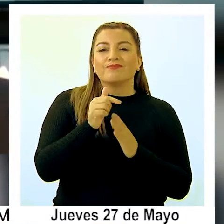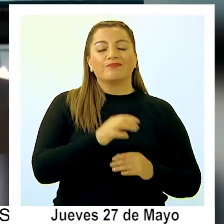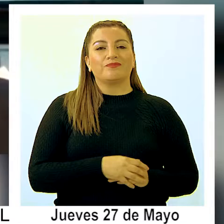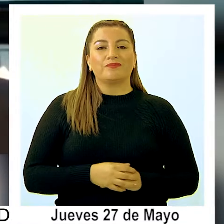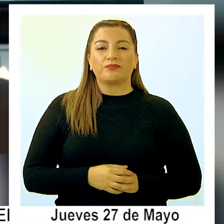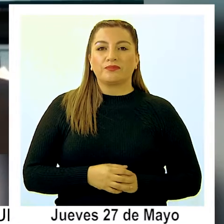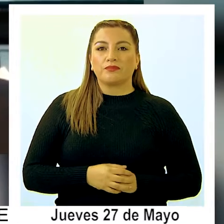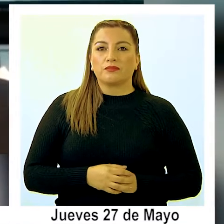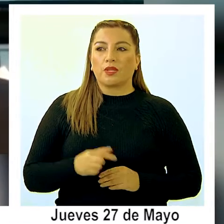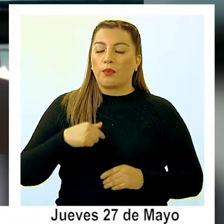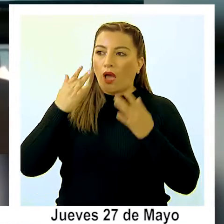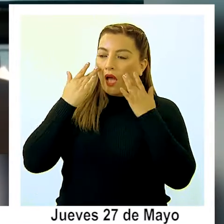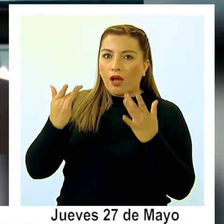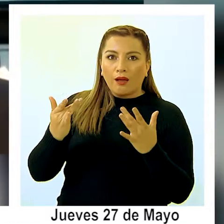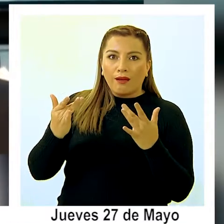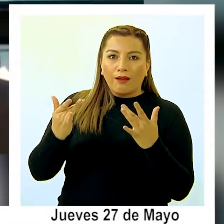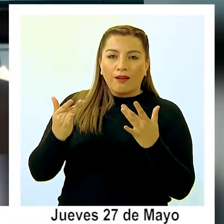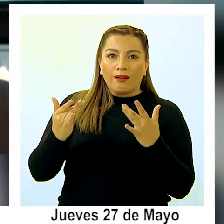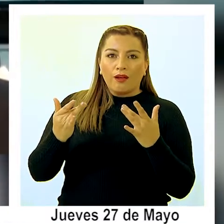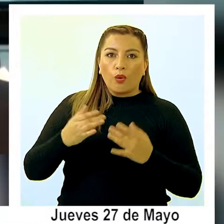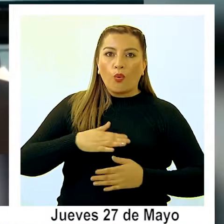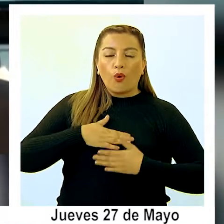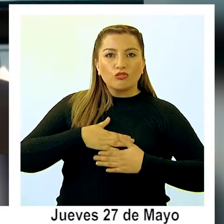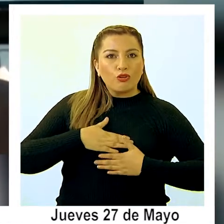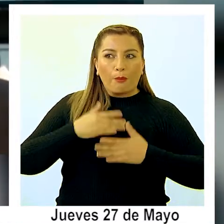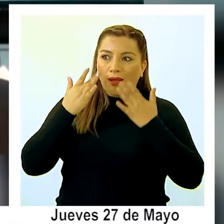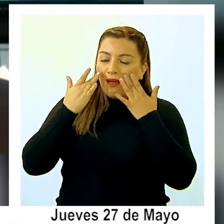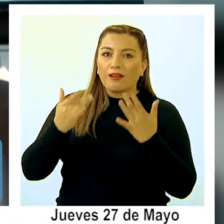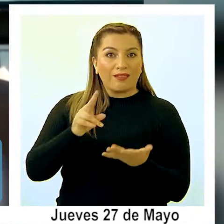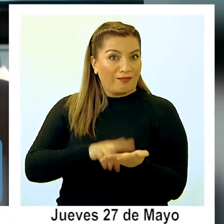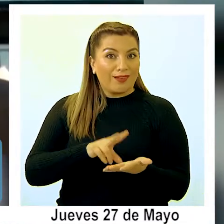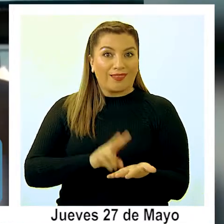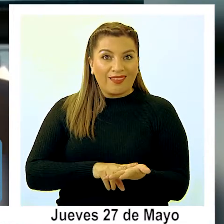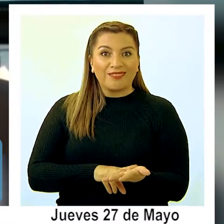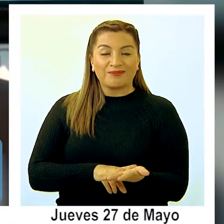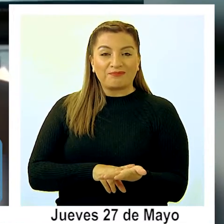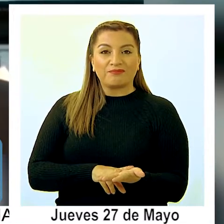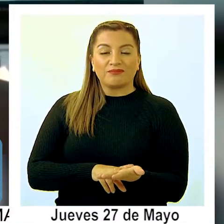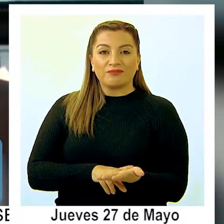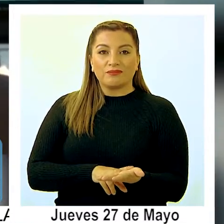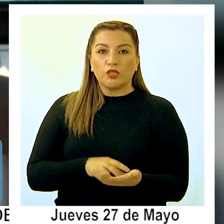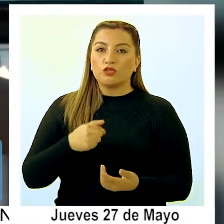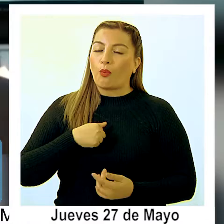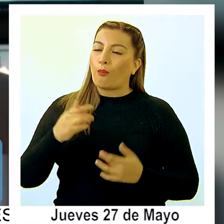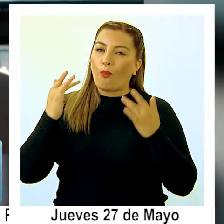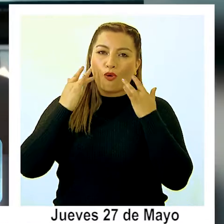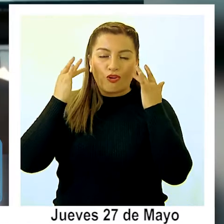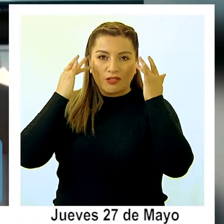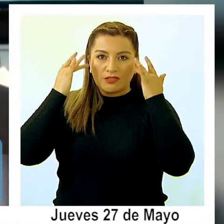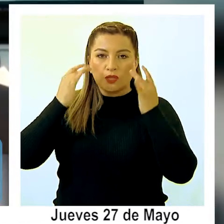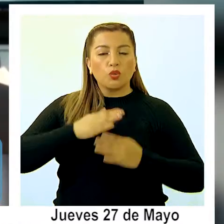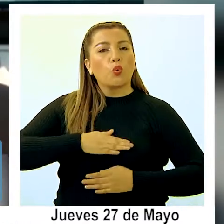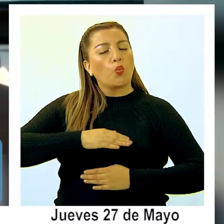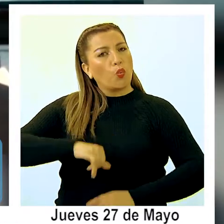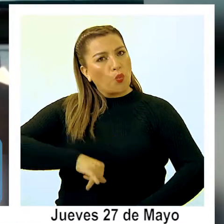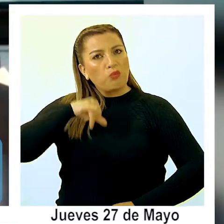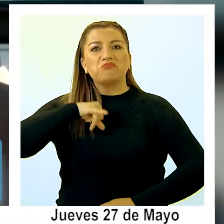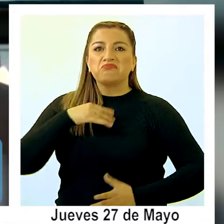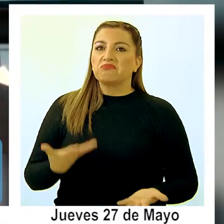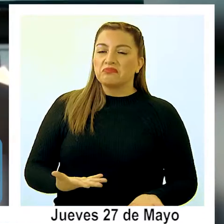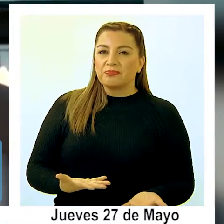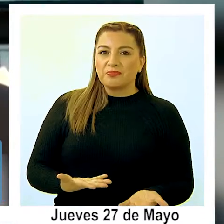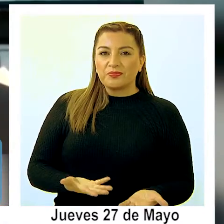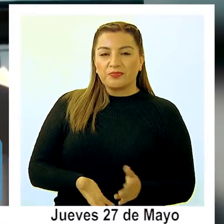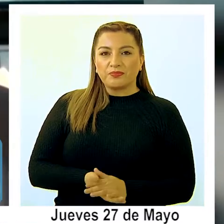La reacción fue de una grata sorpresa, de verdad. Ya quedé muy contento, muy satisfecho también